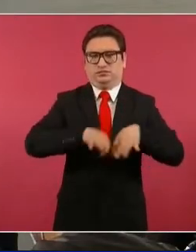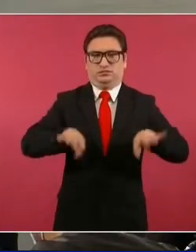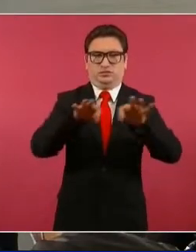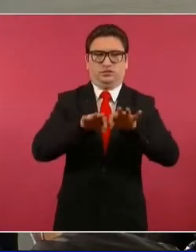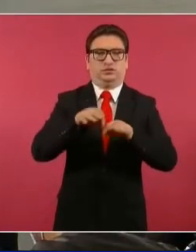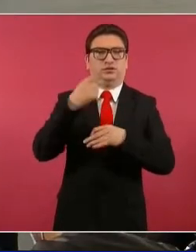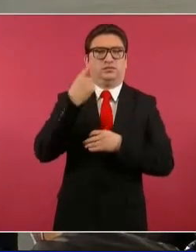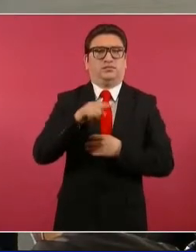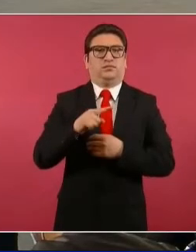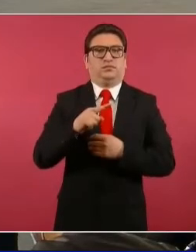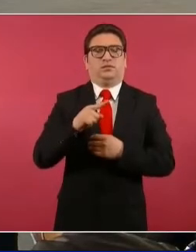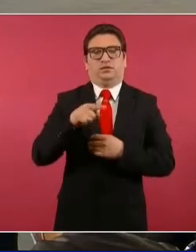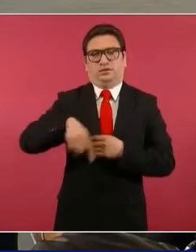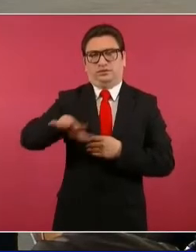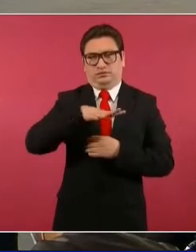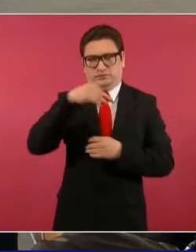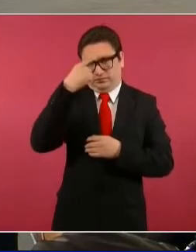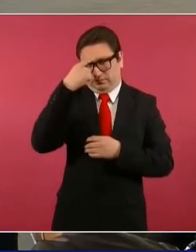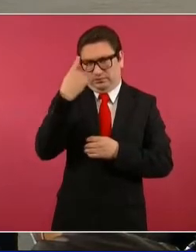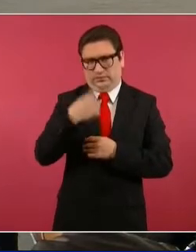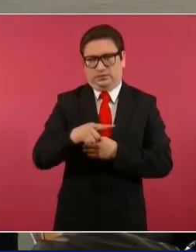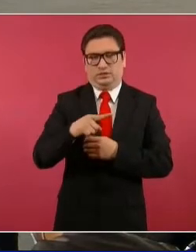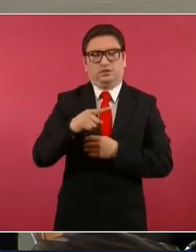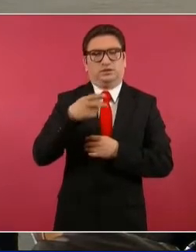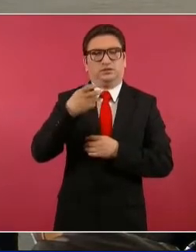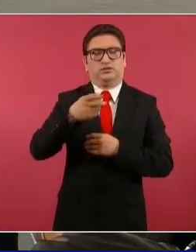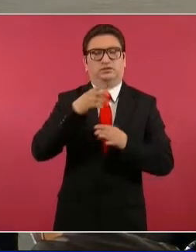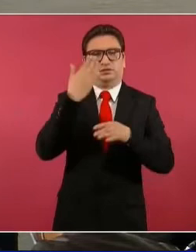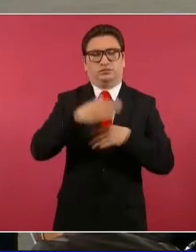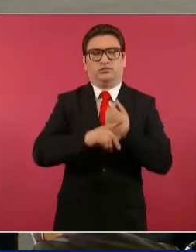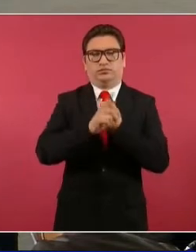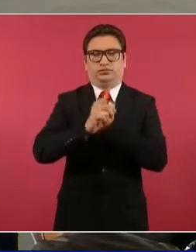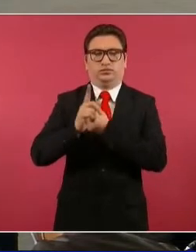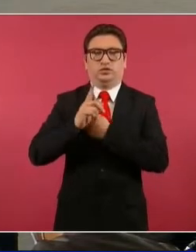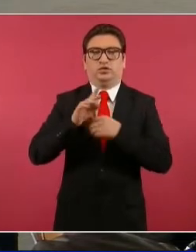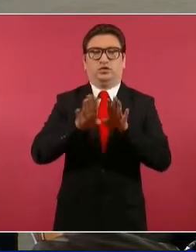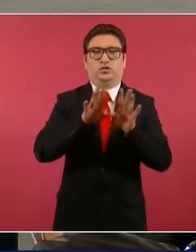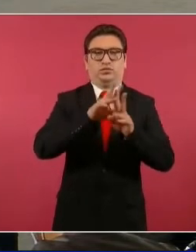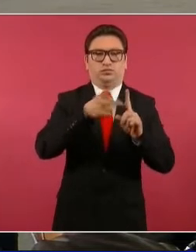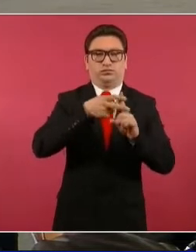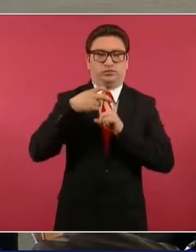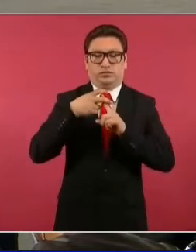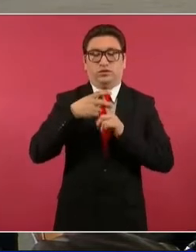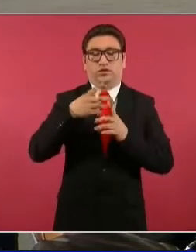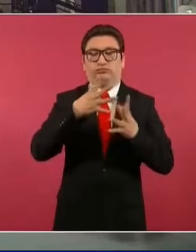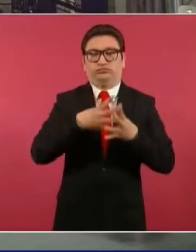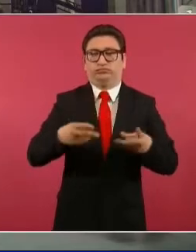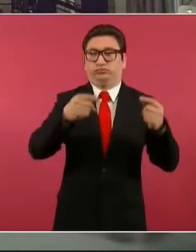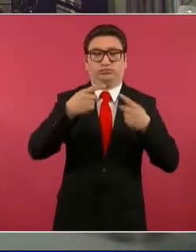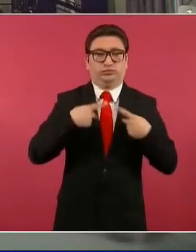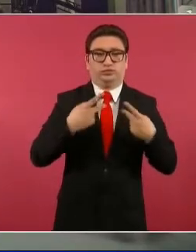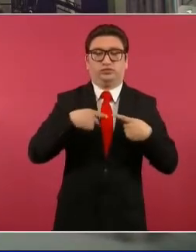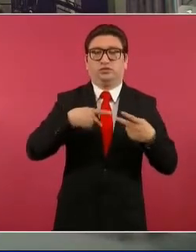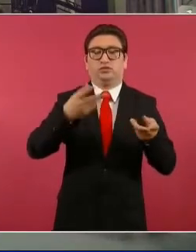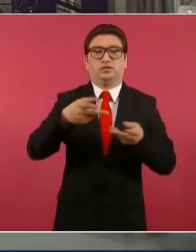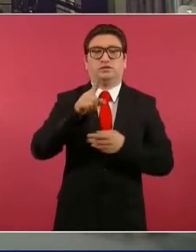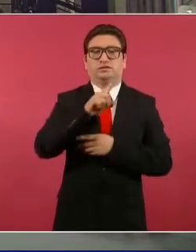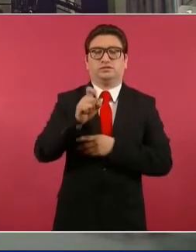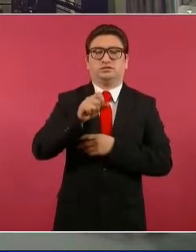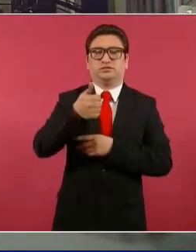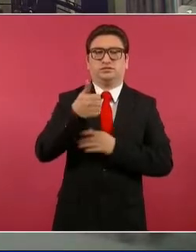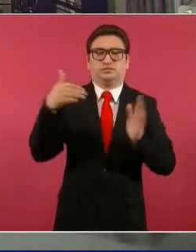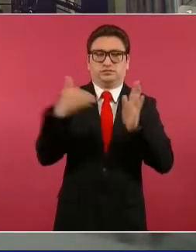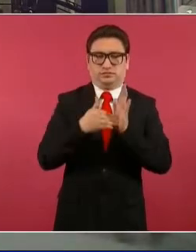en México, un país que enfrenta esta crisis de desapariciones con más de 106 mil personas desaparecidas y también